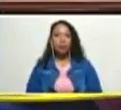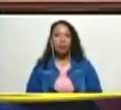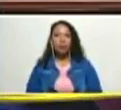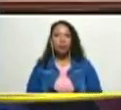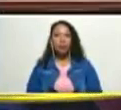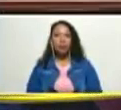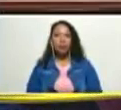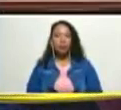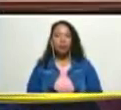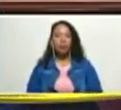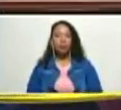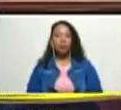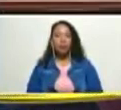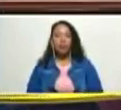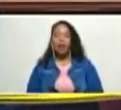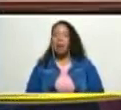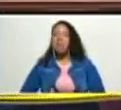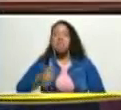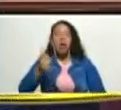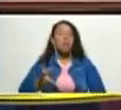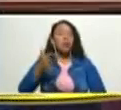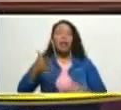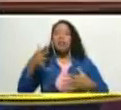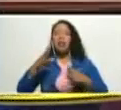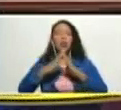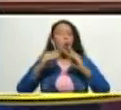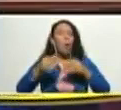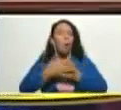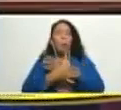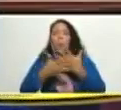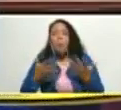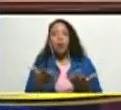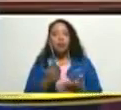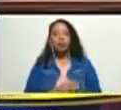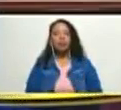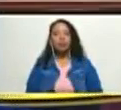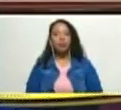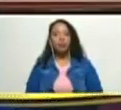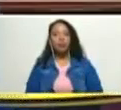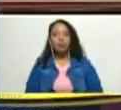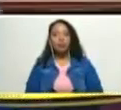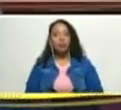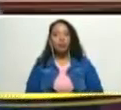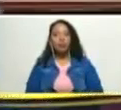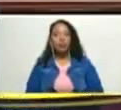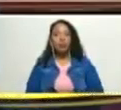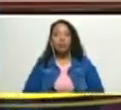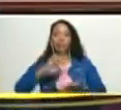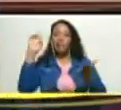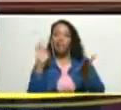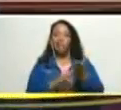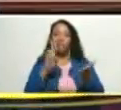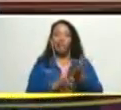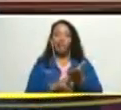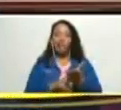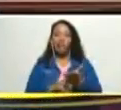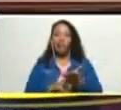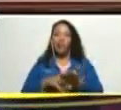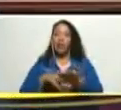lo más importante de todo es que la realidad es la realidad